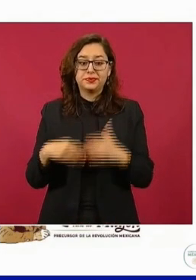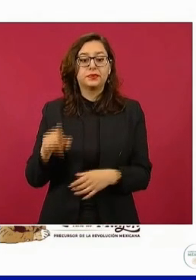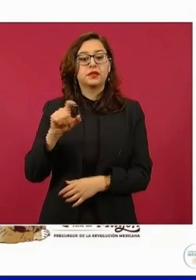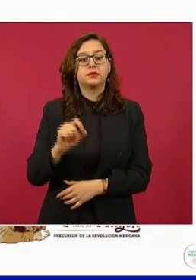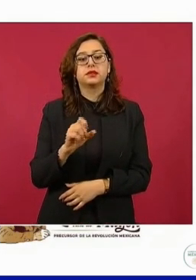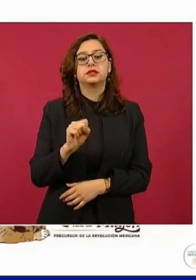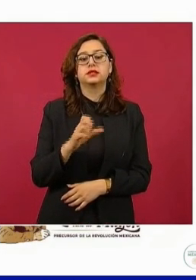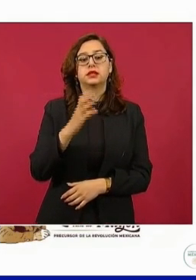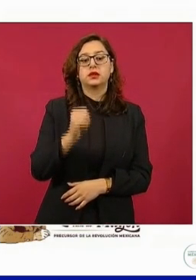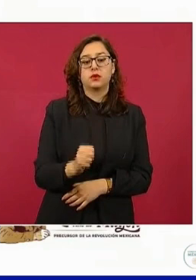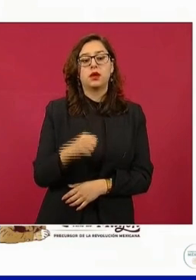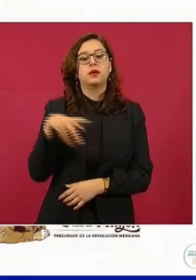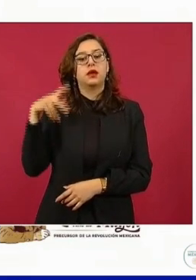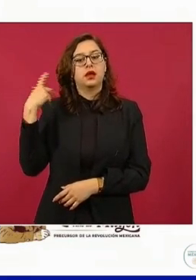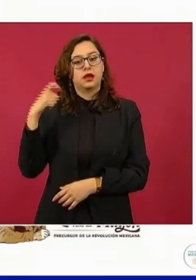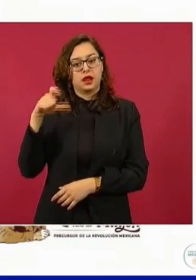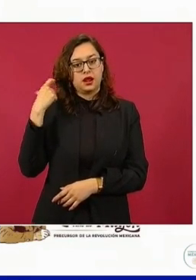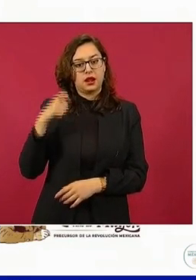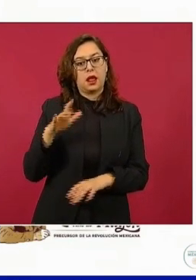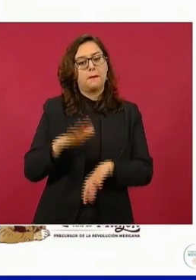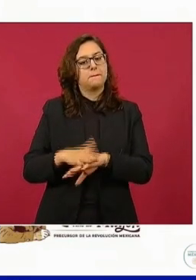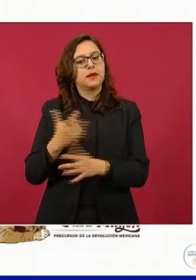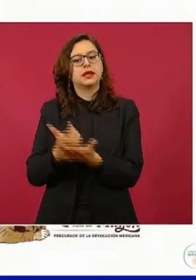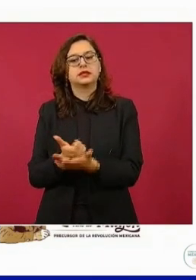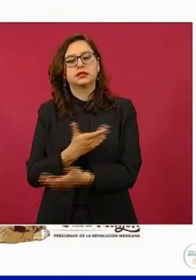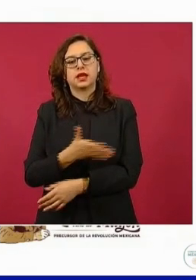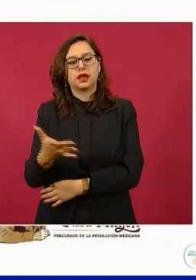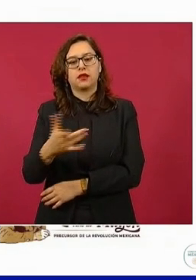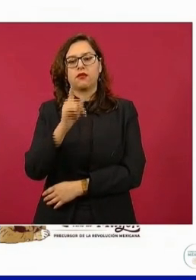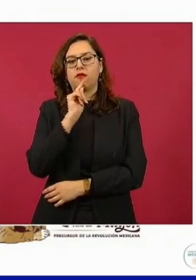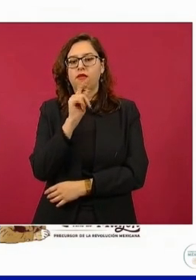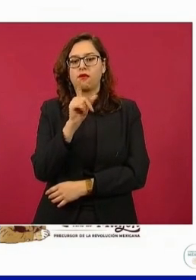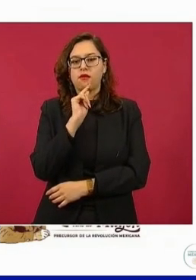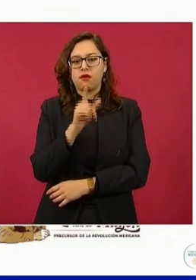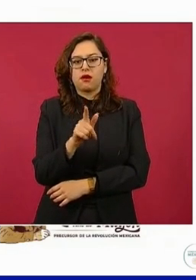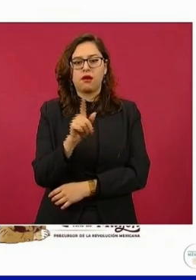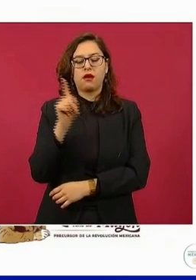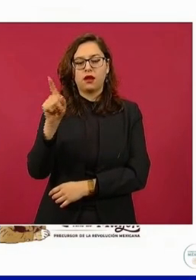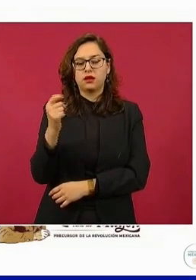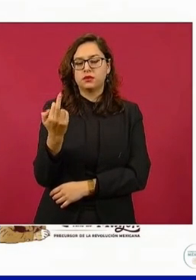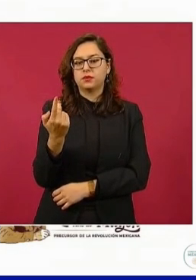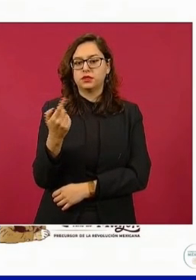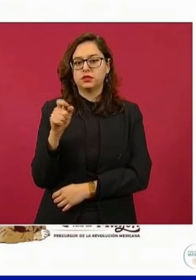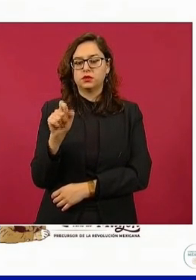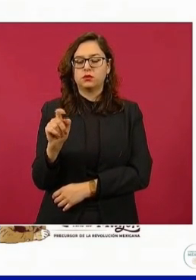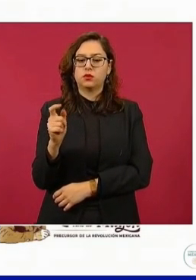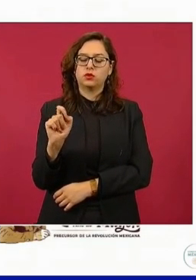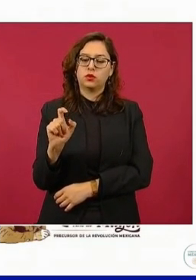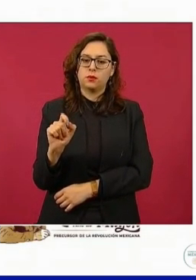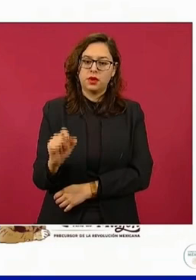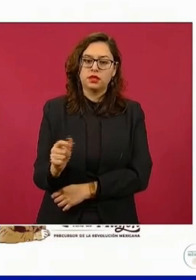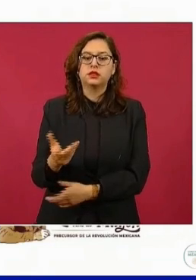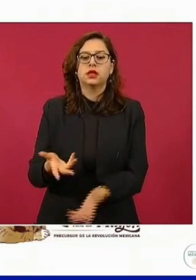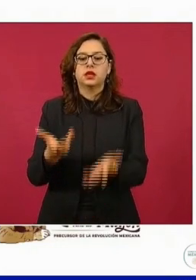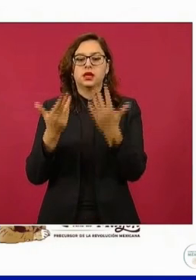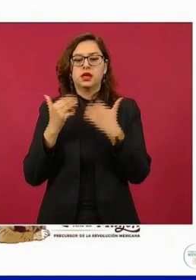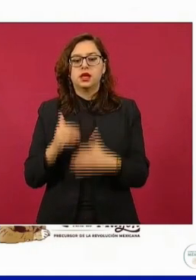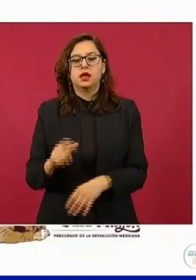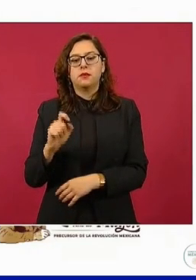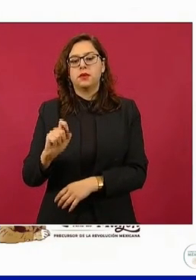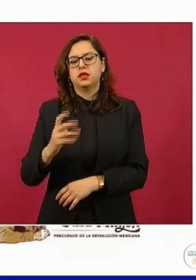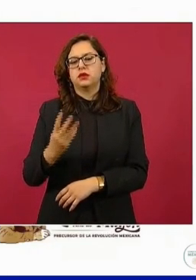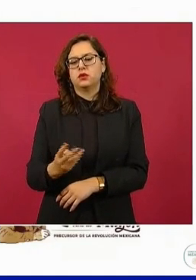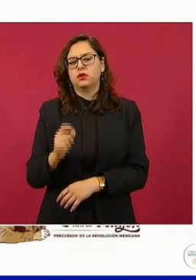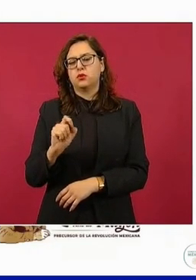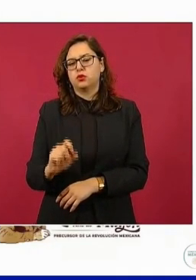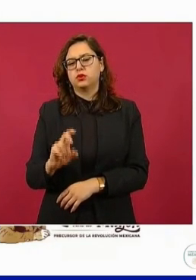las más caras, 25 pesos con 20 centavos de franquicia Pemex en Mascota, Jalisco y 24 pesos con 23